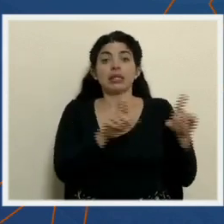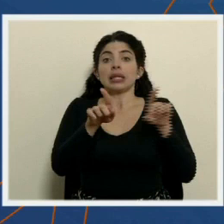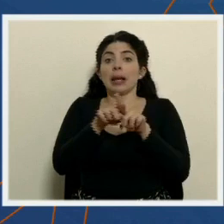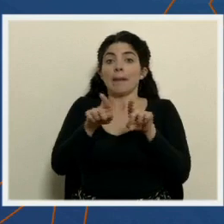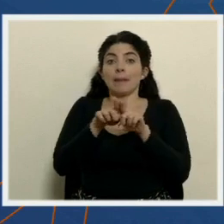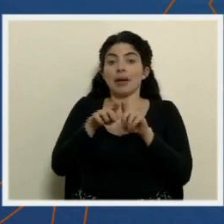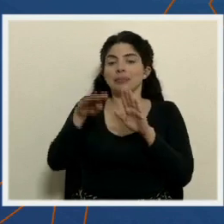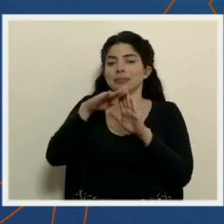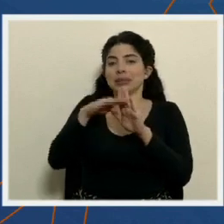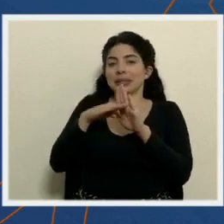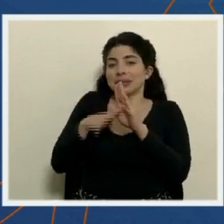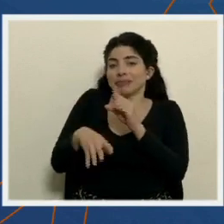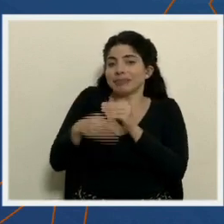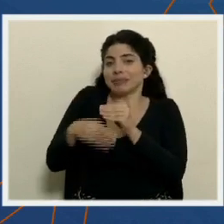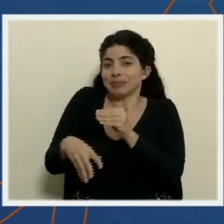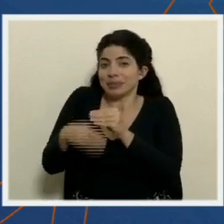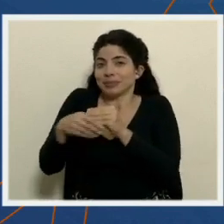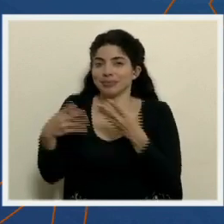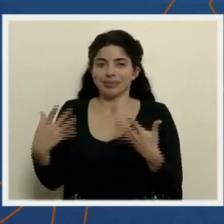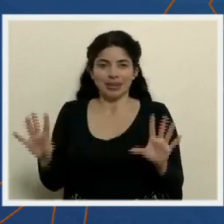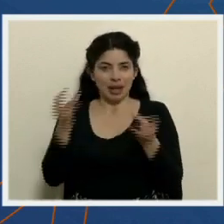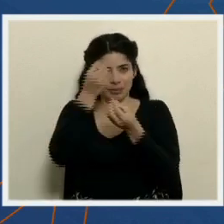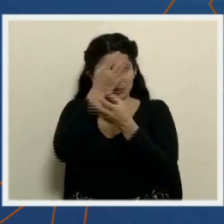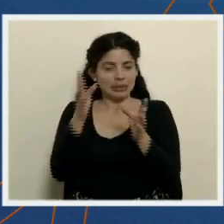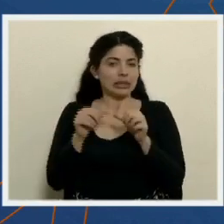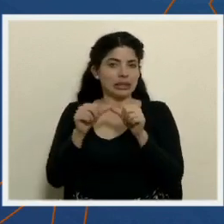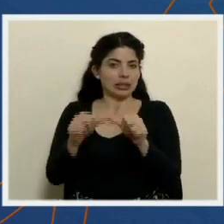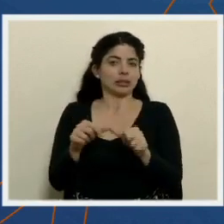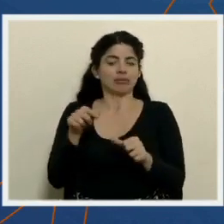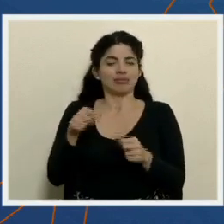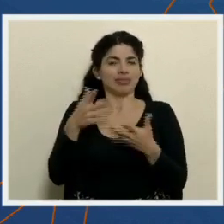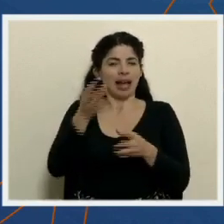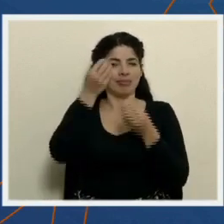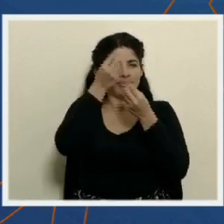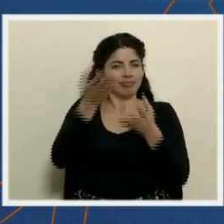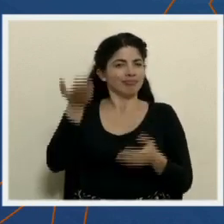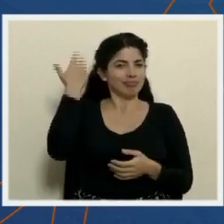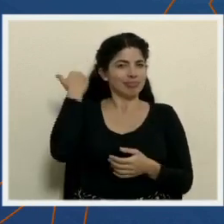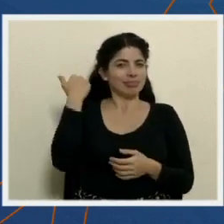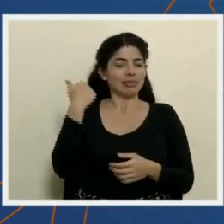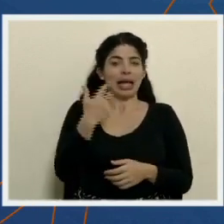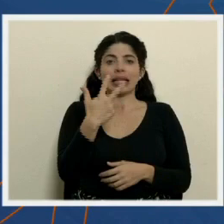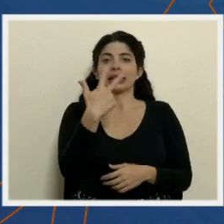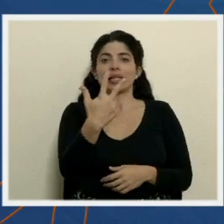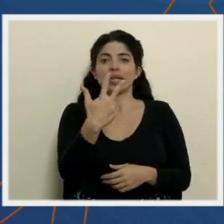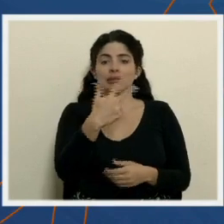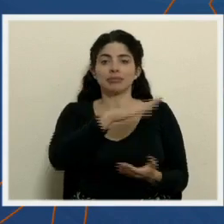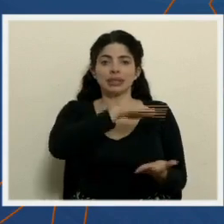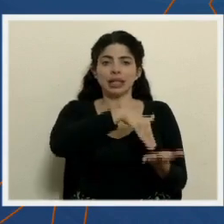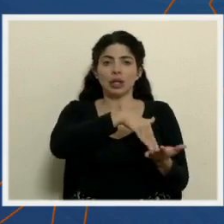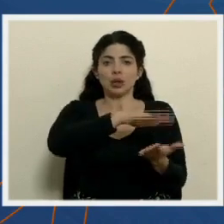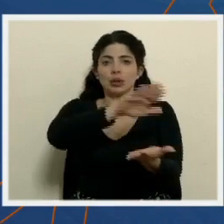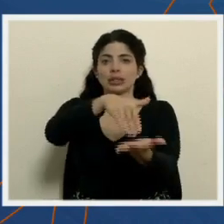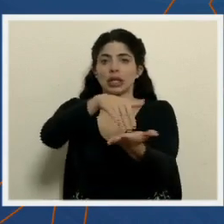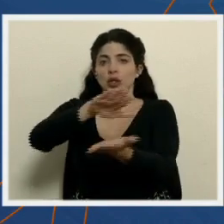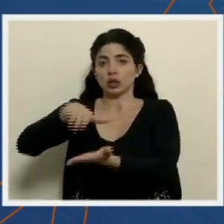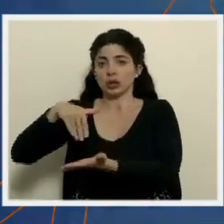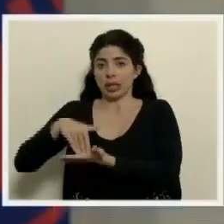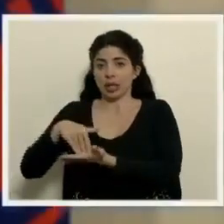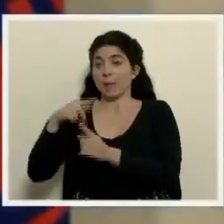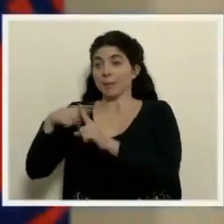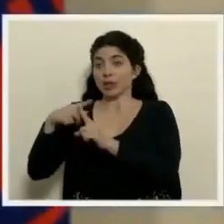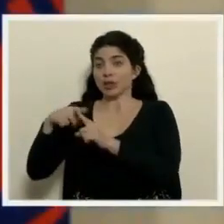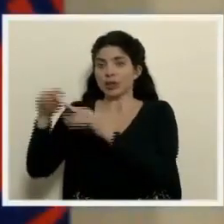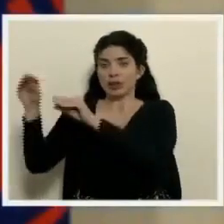complementarias que se han anunciado semanas atrás. Mantenemos tres centros de contención de casos